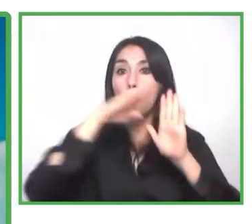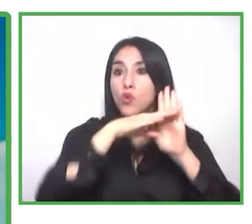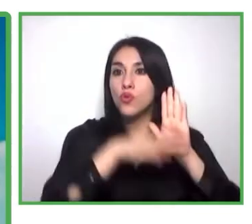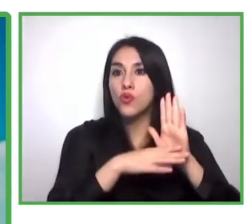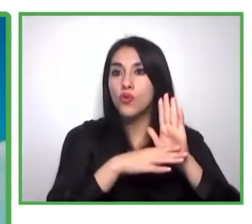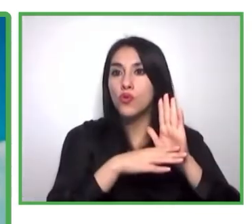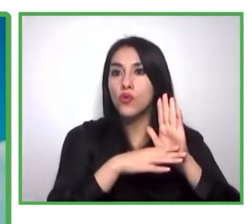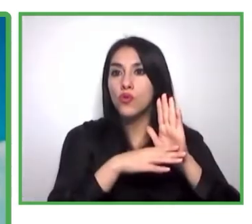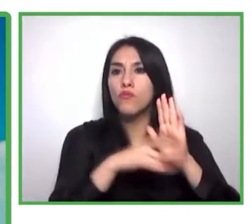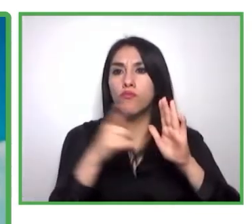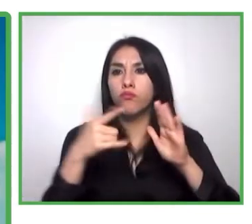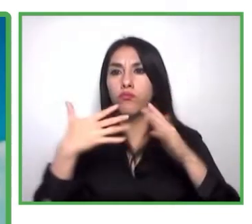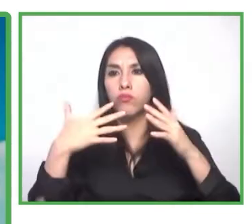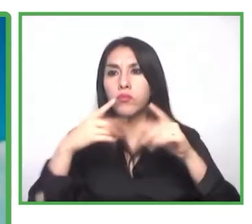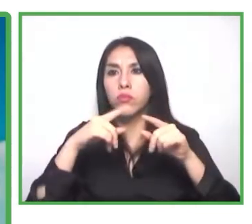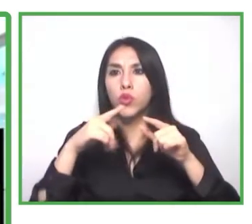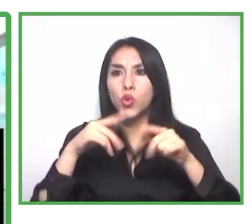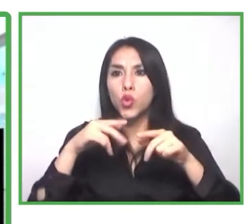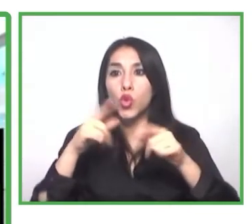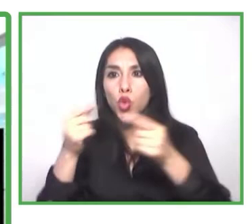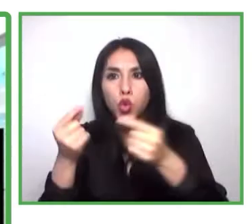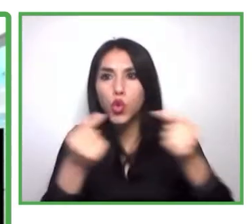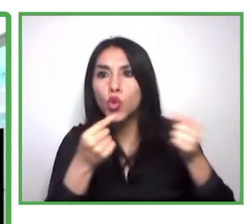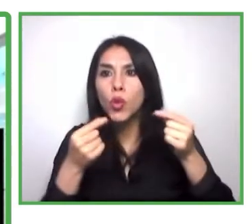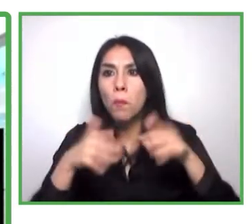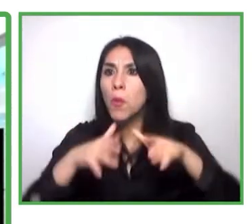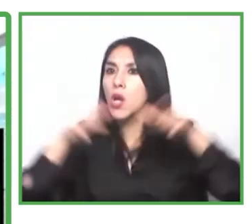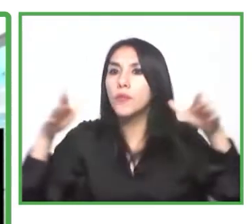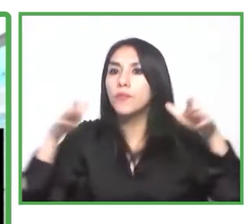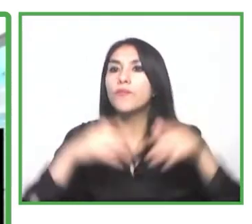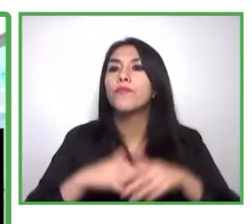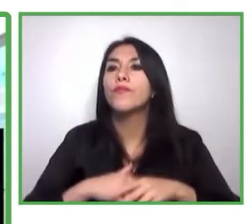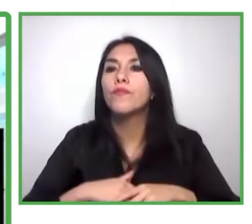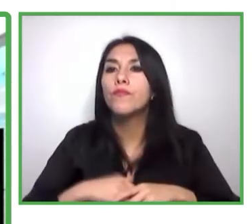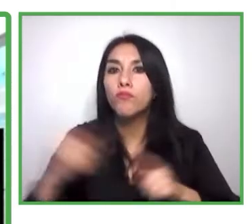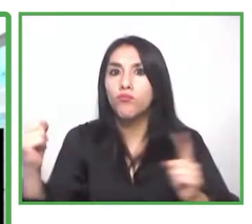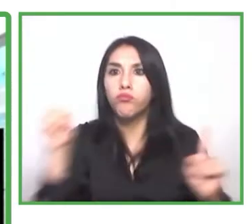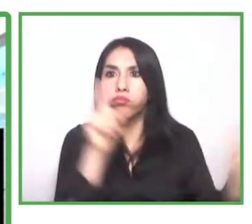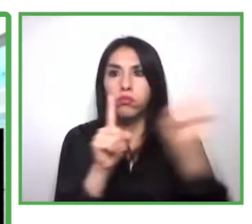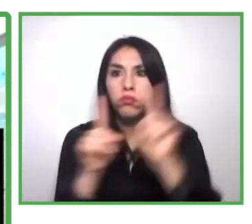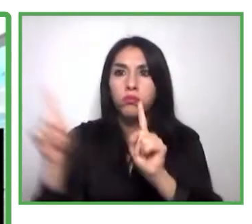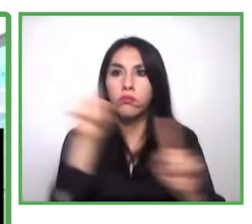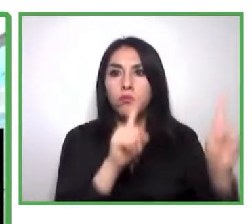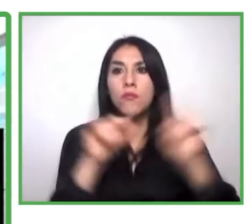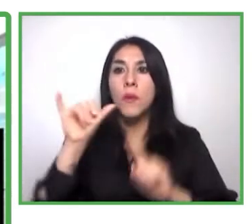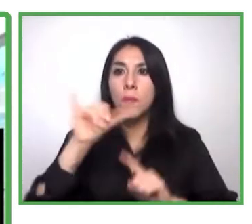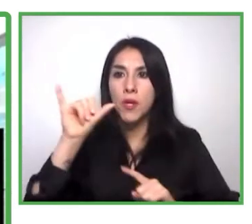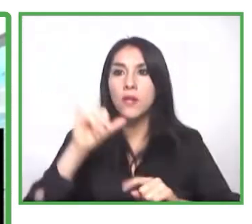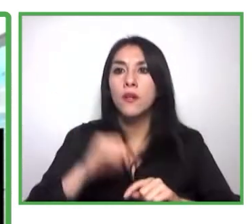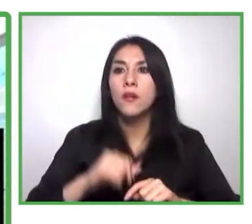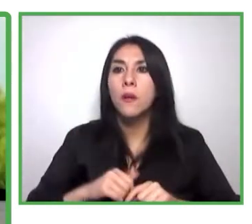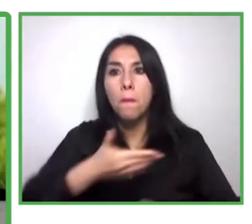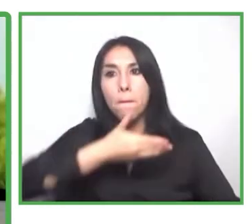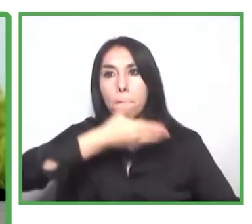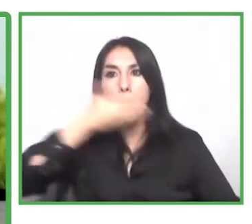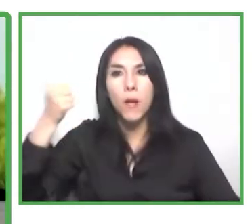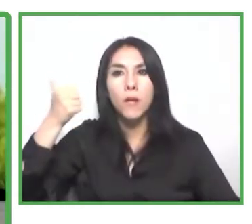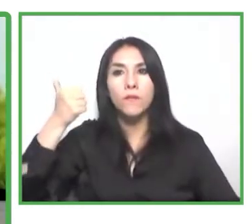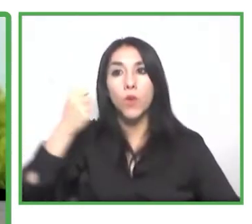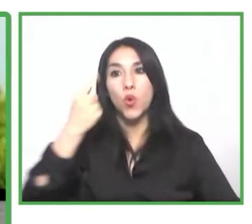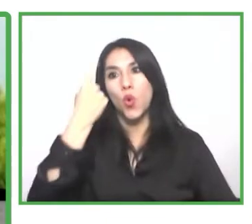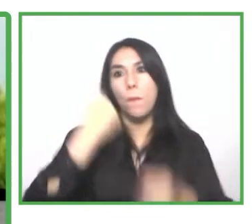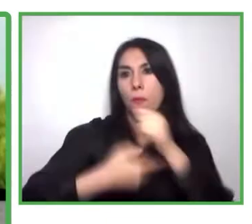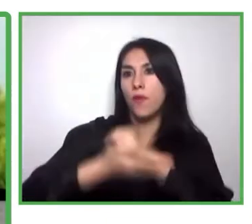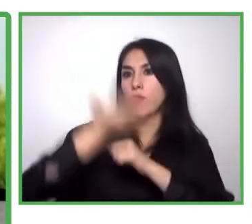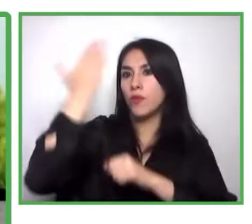soporte y además hicimos algunas mejoras respecto al año pasado. Acá ya tenemos algunas de las marcas que se han sumado este